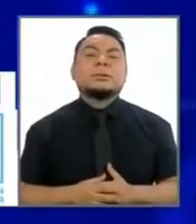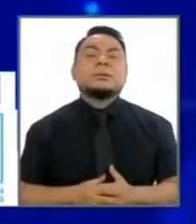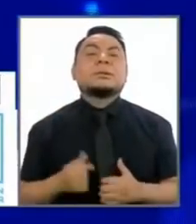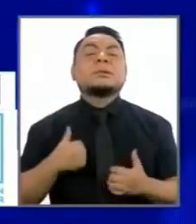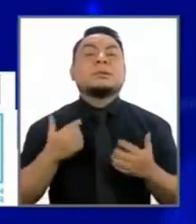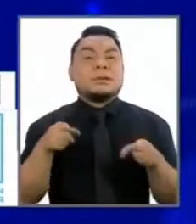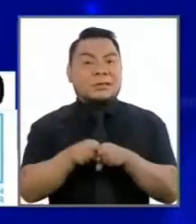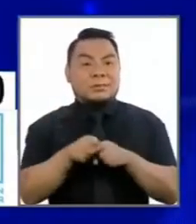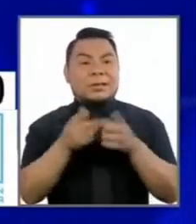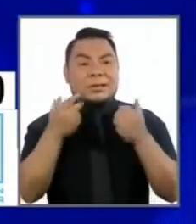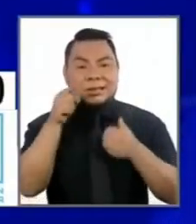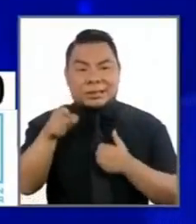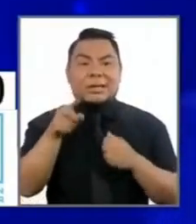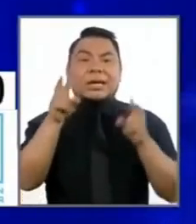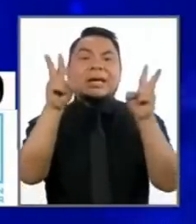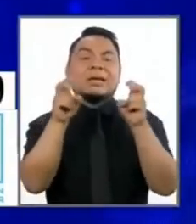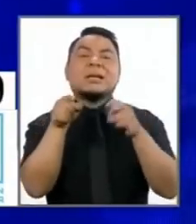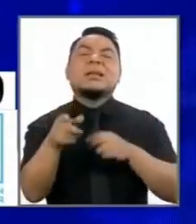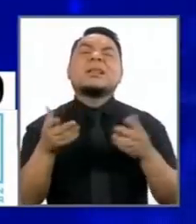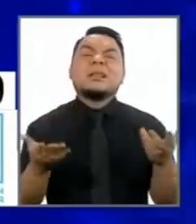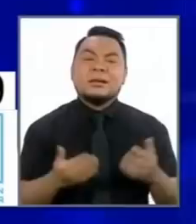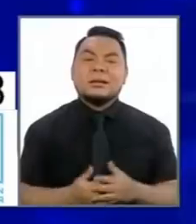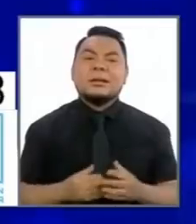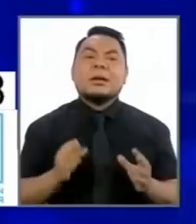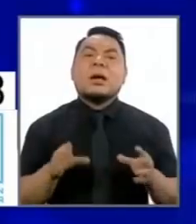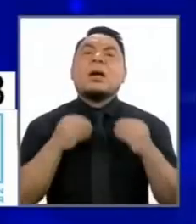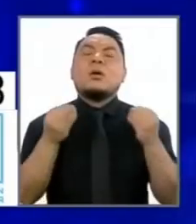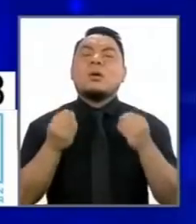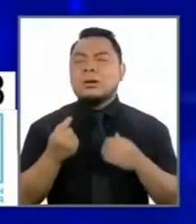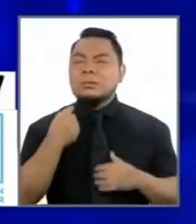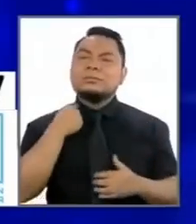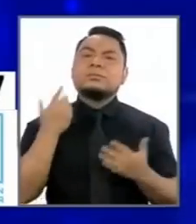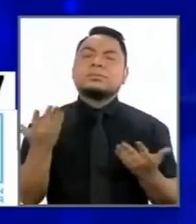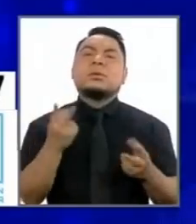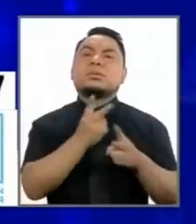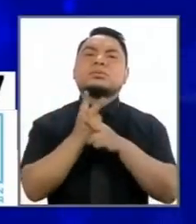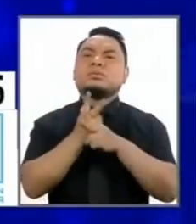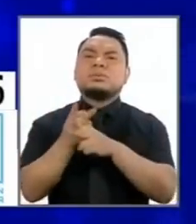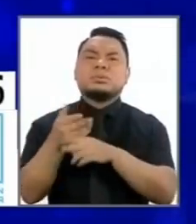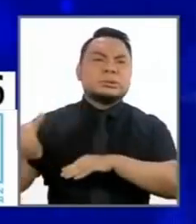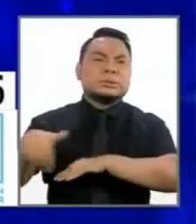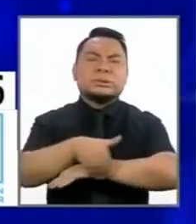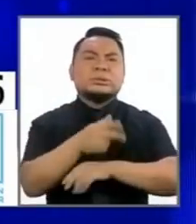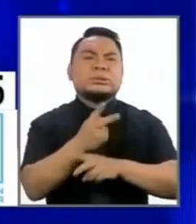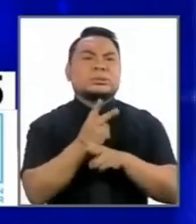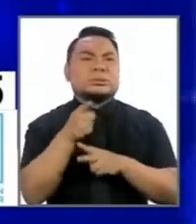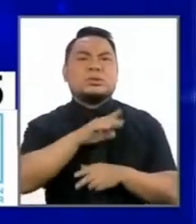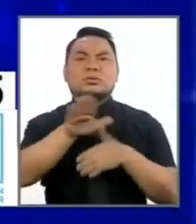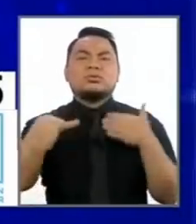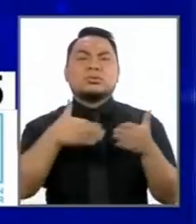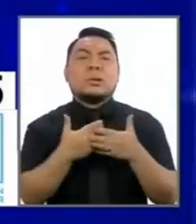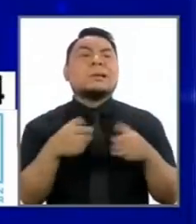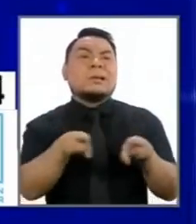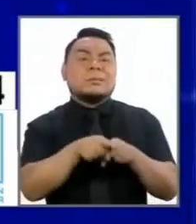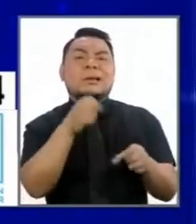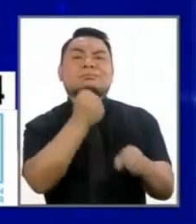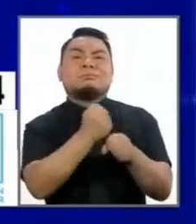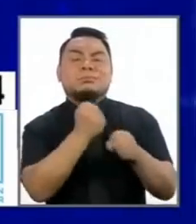tenemos que ver también el tema de cómo ha perjudicado la seguridad todos los sectores de empleo